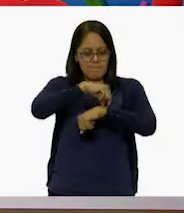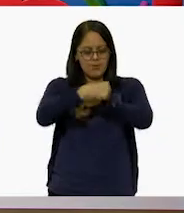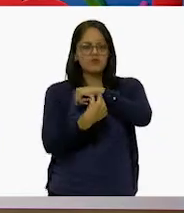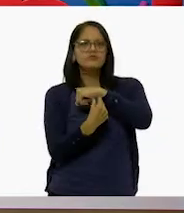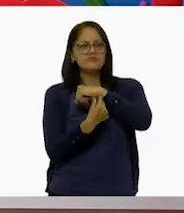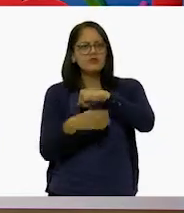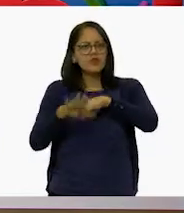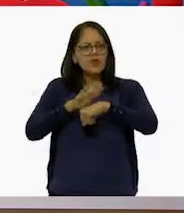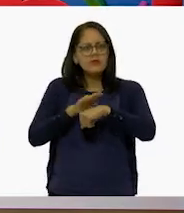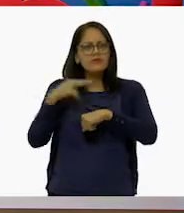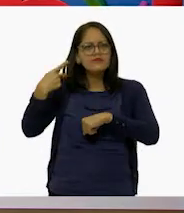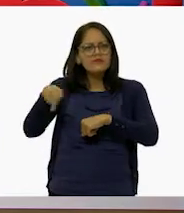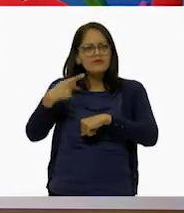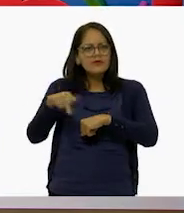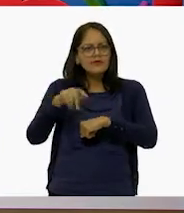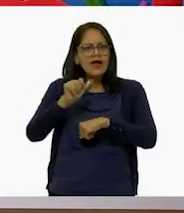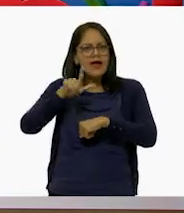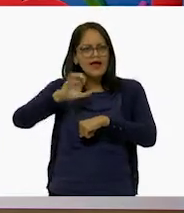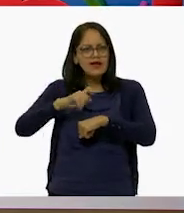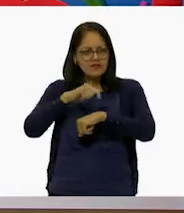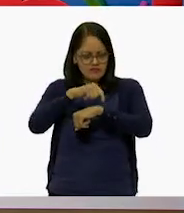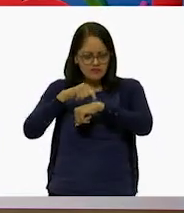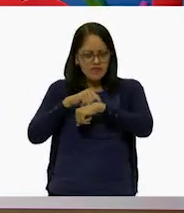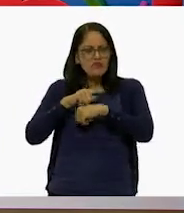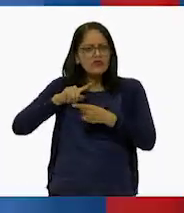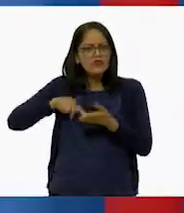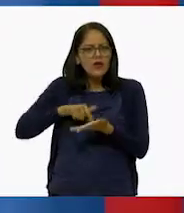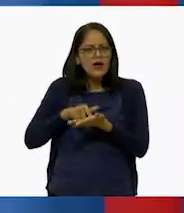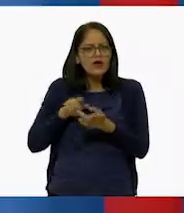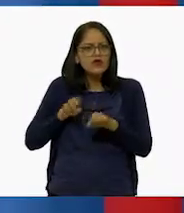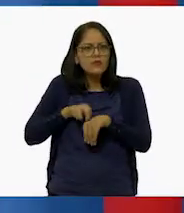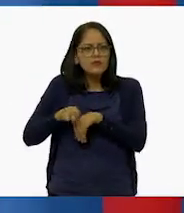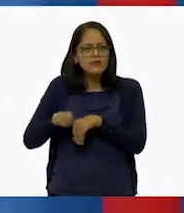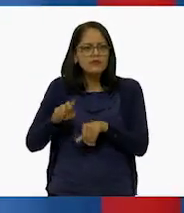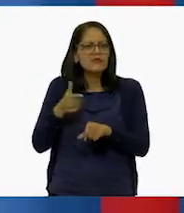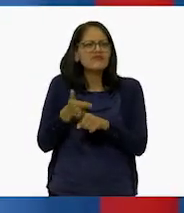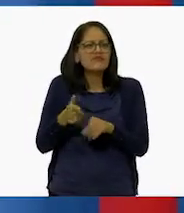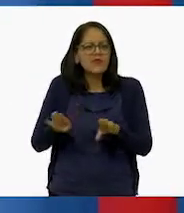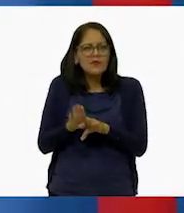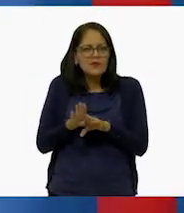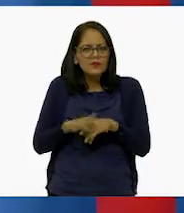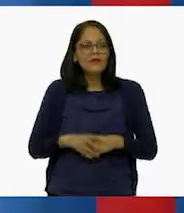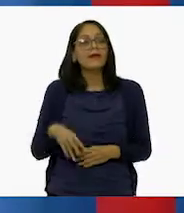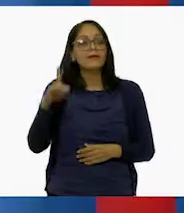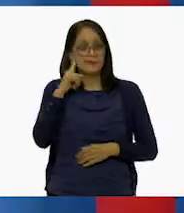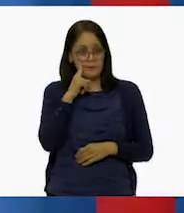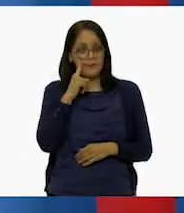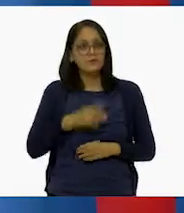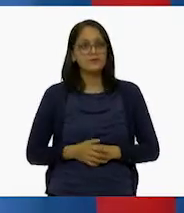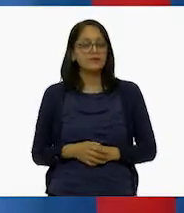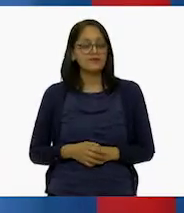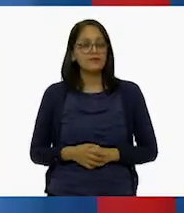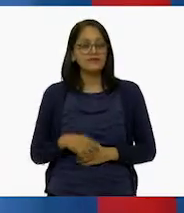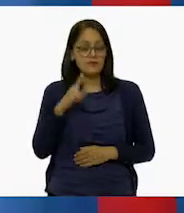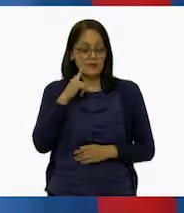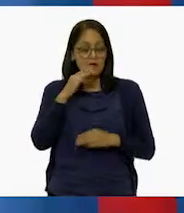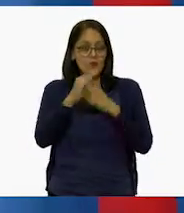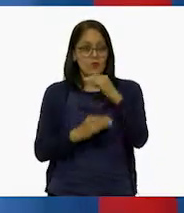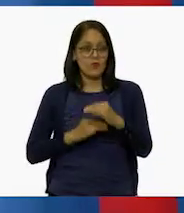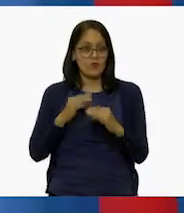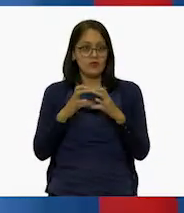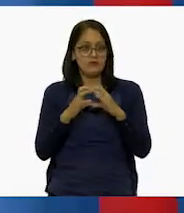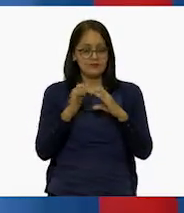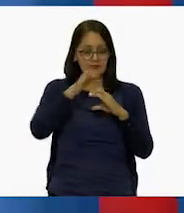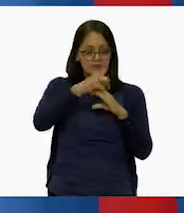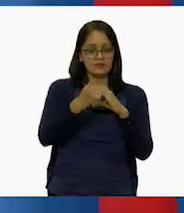Ale pudo obtener las coordenadas para localizarlo? ¡Claro! ¡Claro que sí, Larisa! Para localizar en la superficie terrestre,